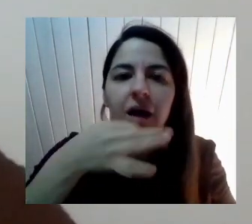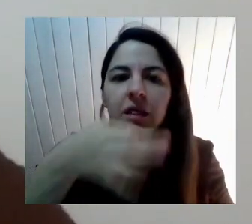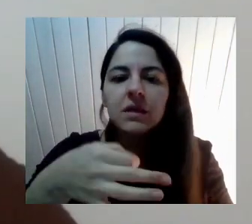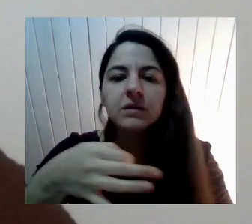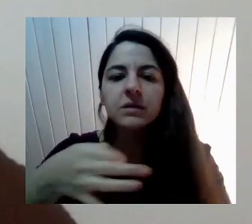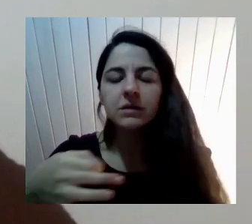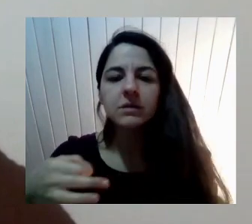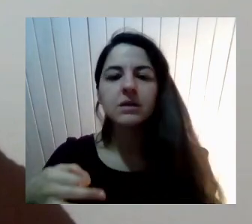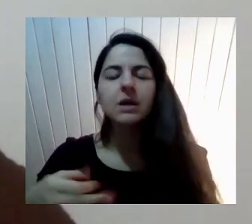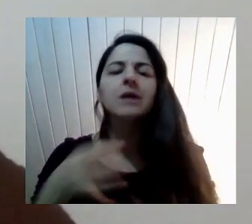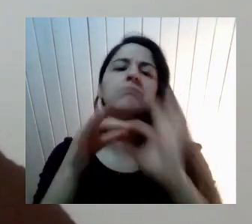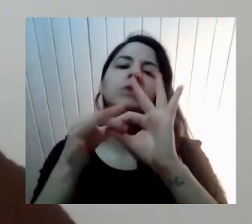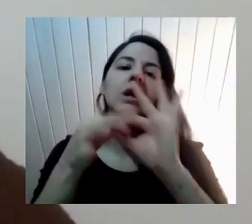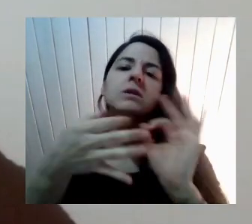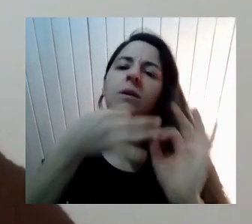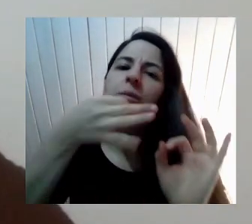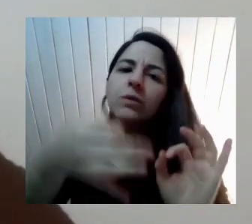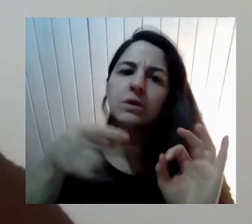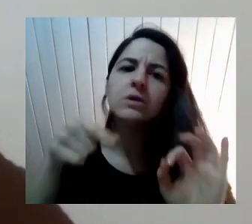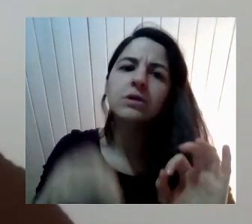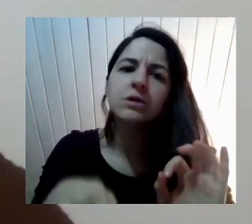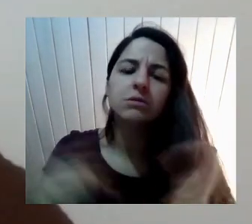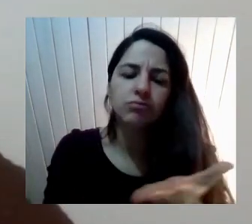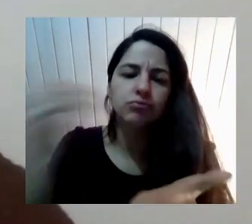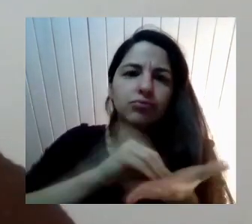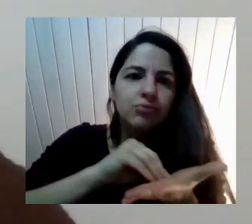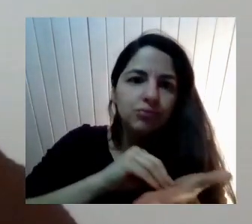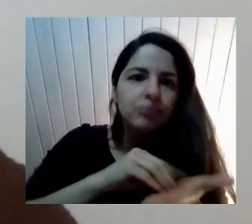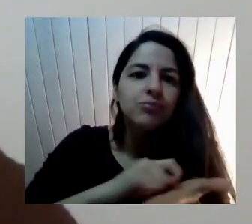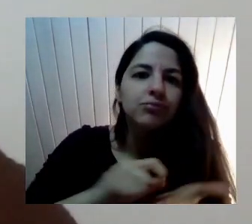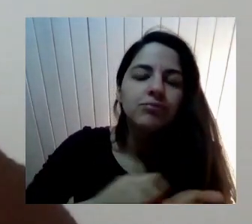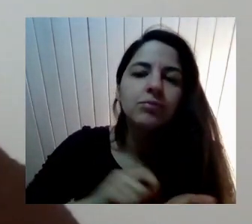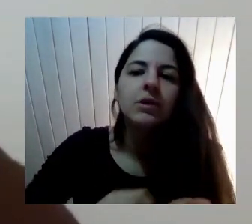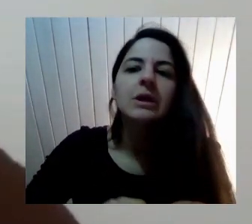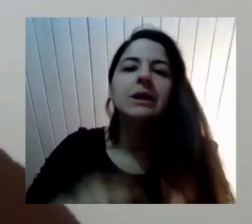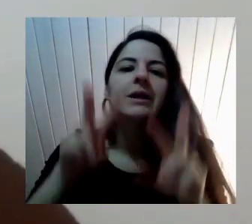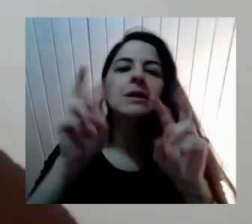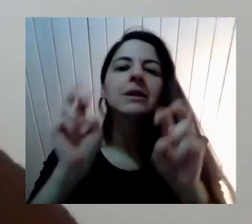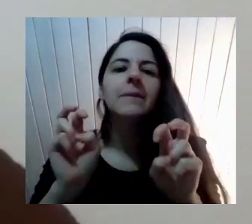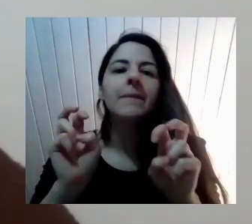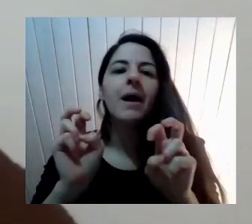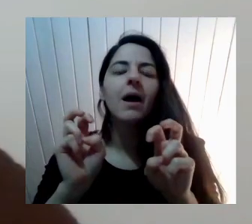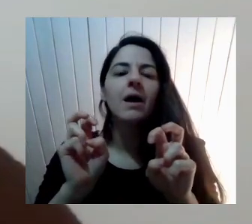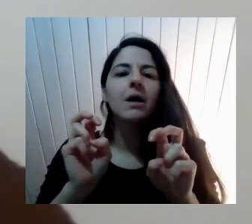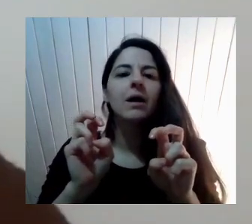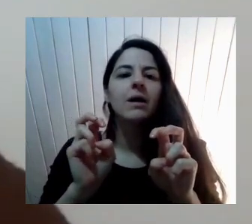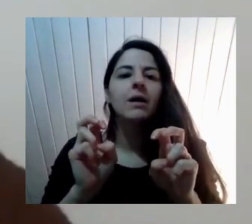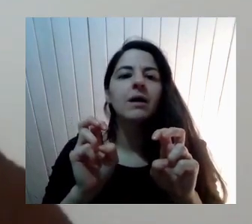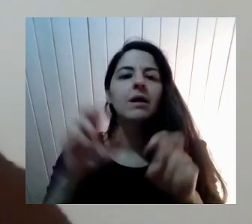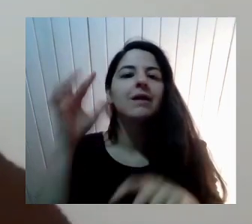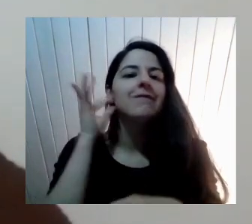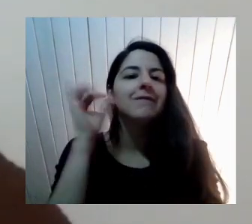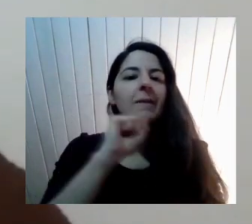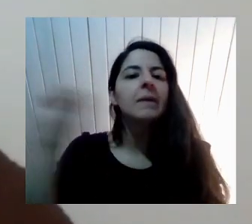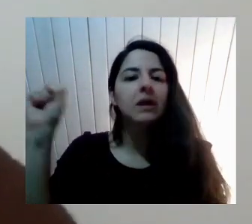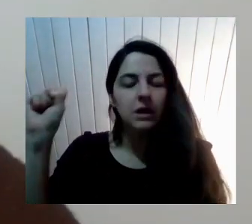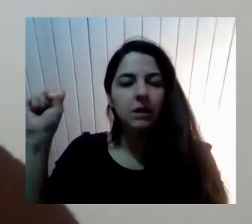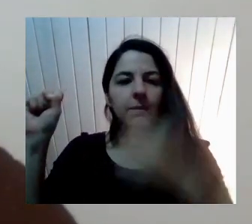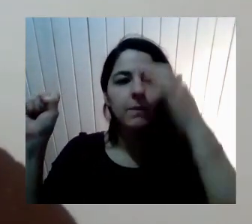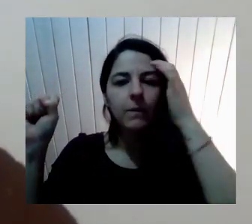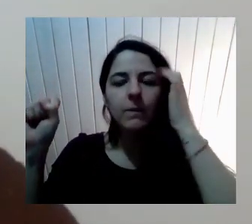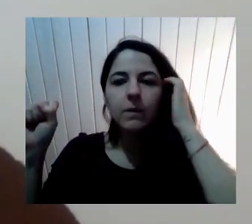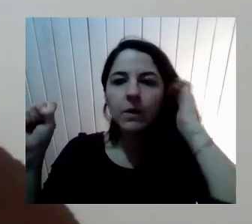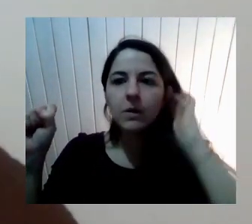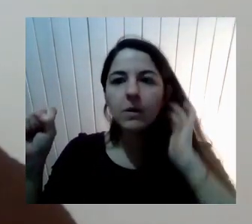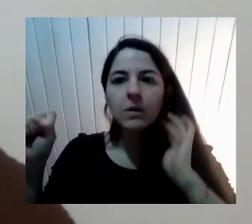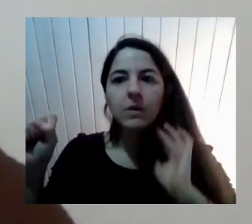De Ocupar El Tiempo Suficiente A propósito De Los Aportes Del Feminismo Interseccional Del Feminismo De